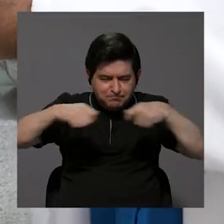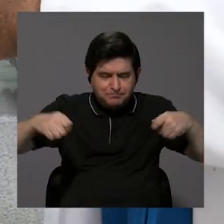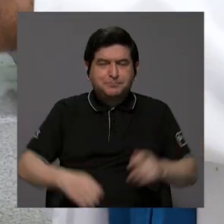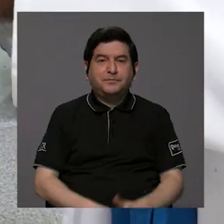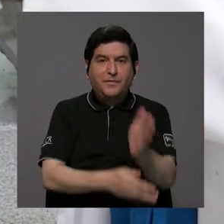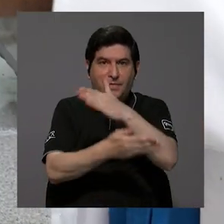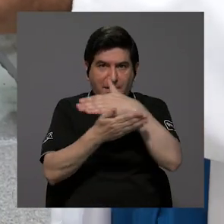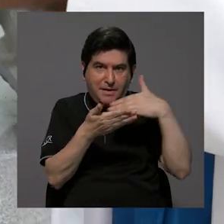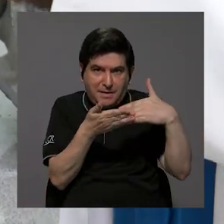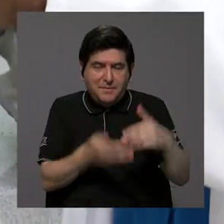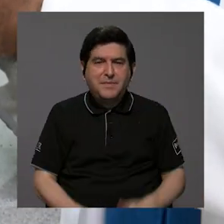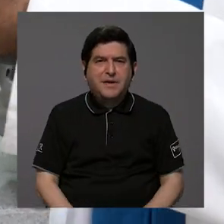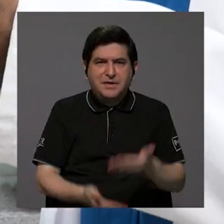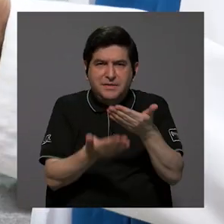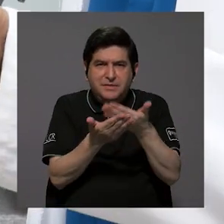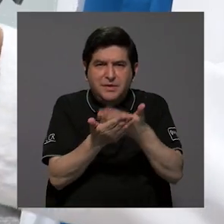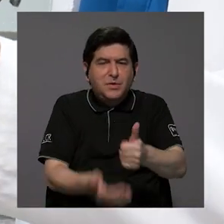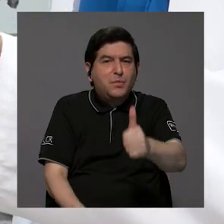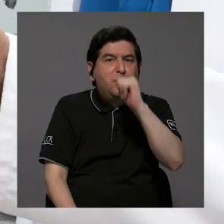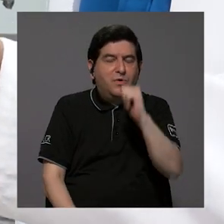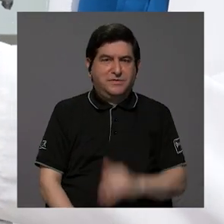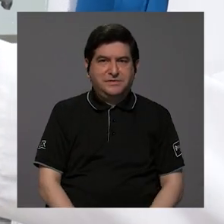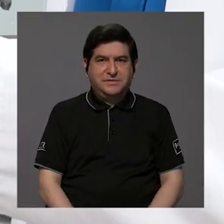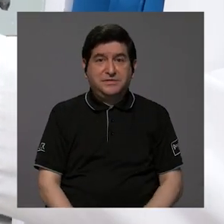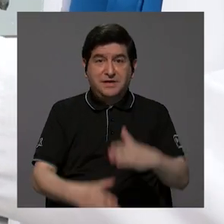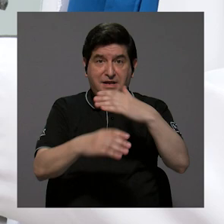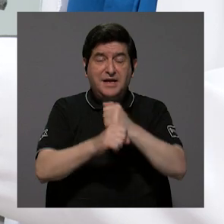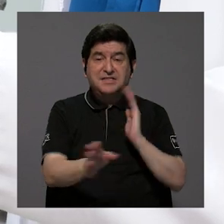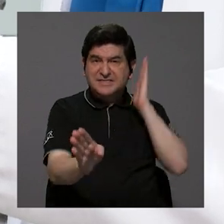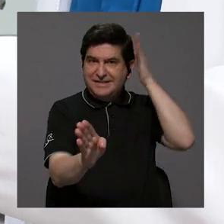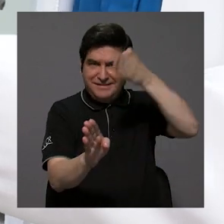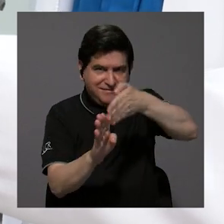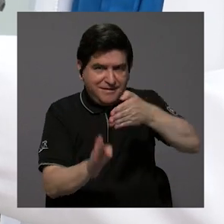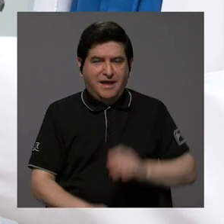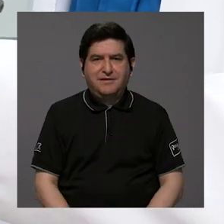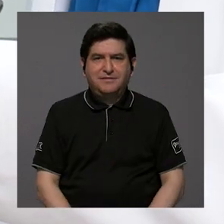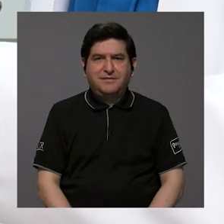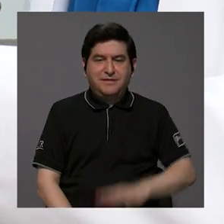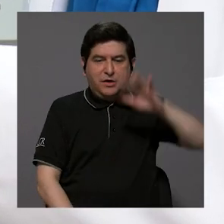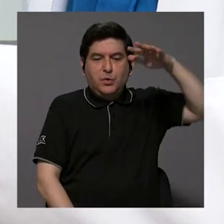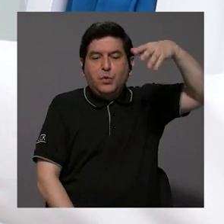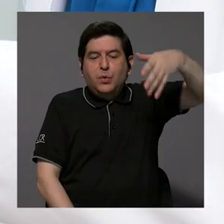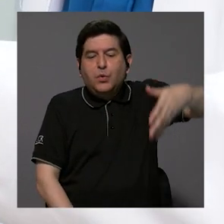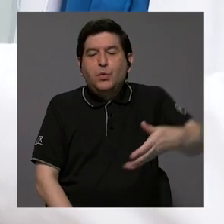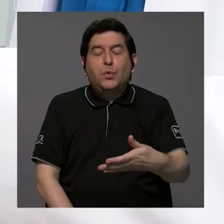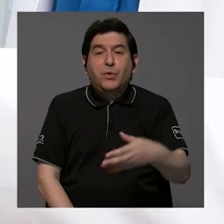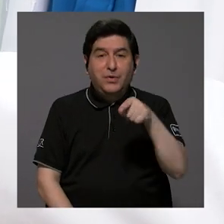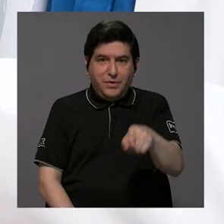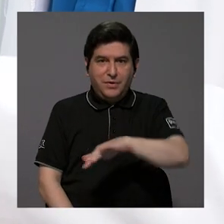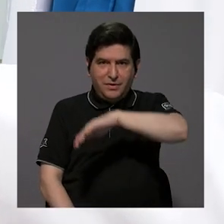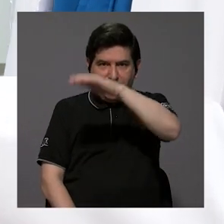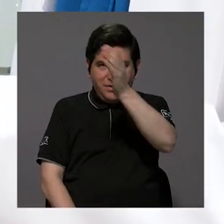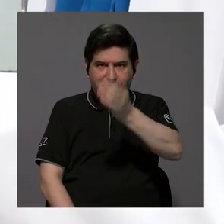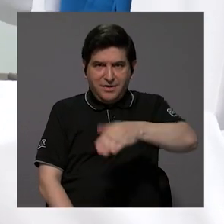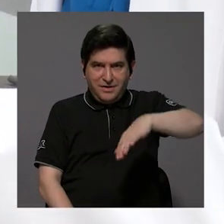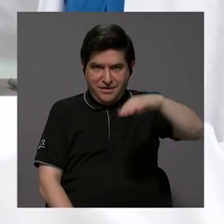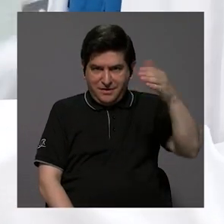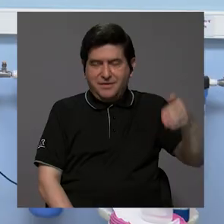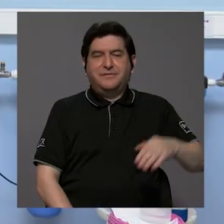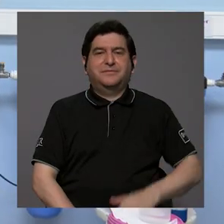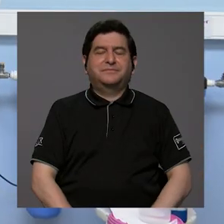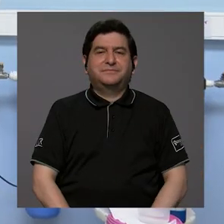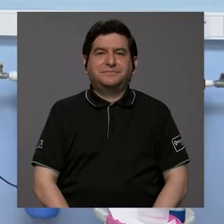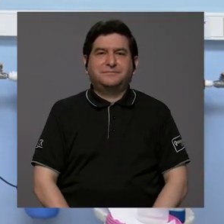parte de las muestras de agua, pues en este caso se hicieron de manera directa, es decir, introduciendo el brazo en el mar,